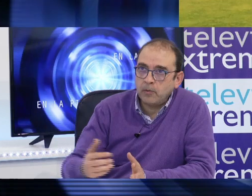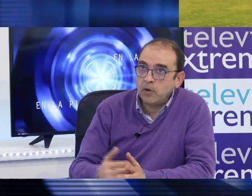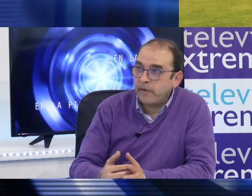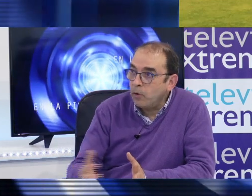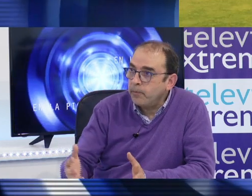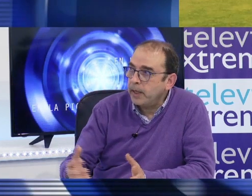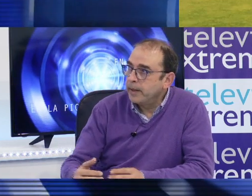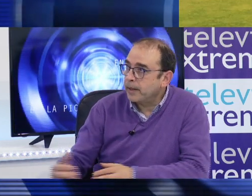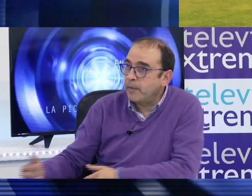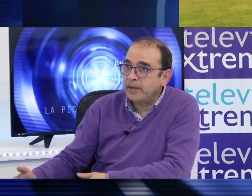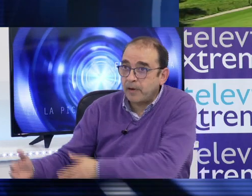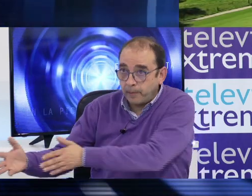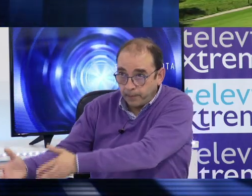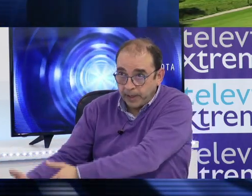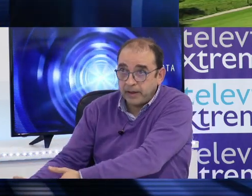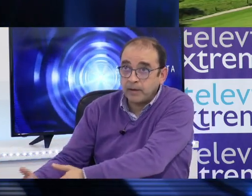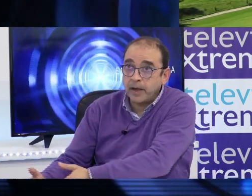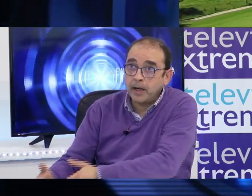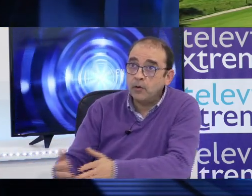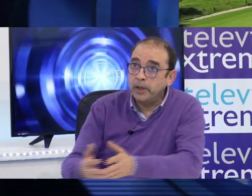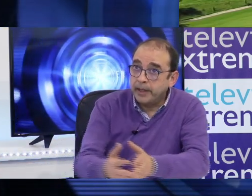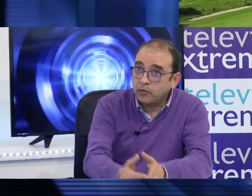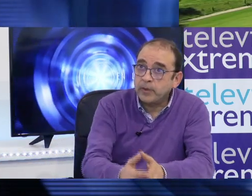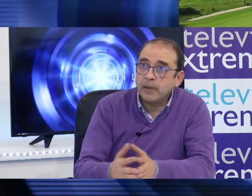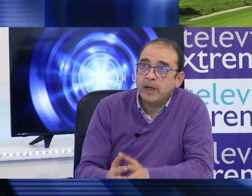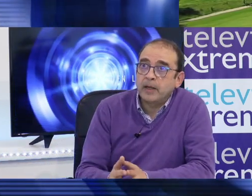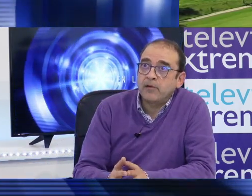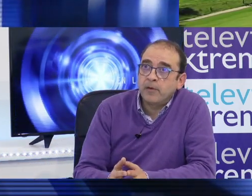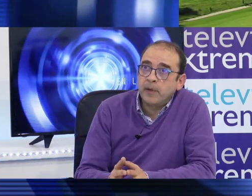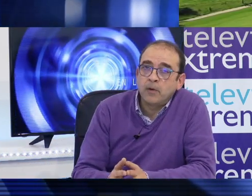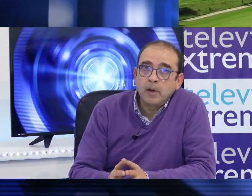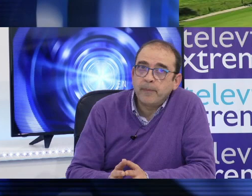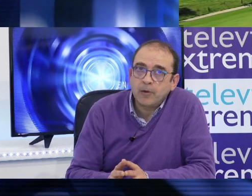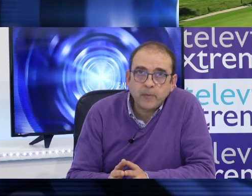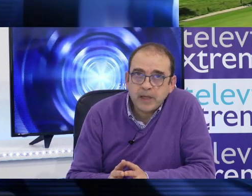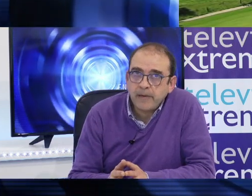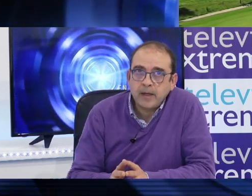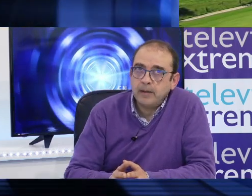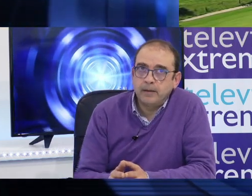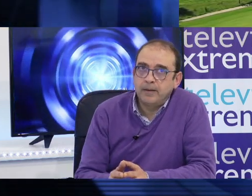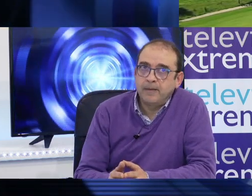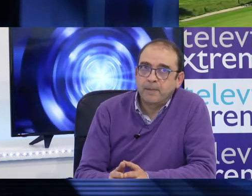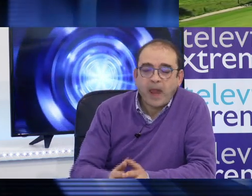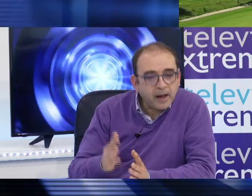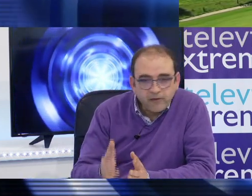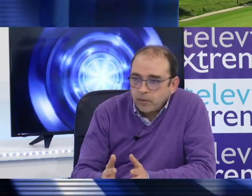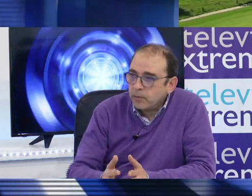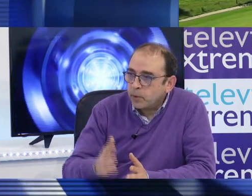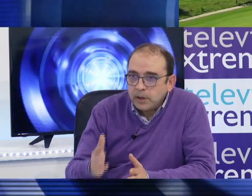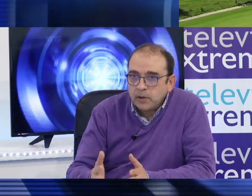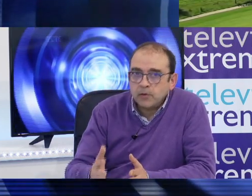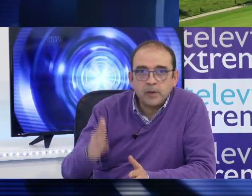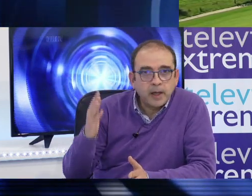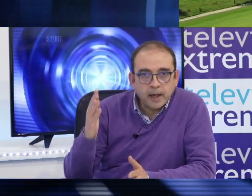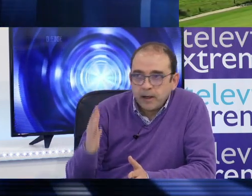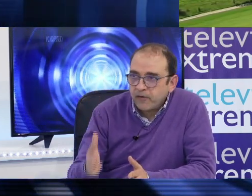145 millones de golpe que en vez de estar para derivar algo estuviera para la creación de empleo. Pero no me lleve ahí. Haga el favor,